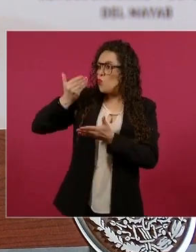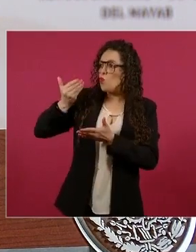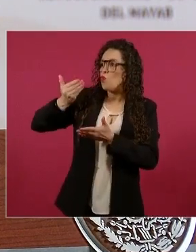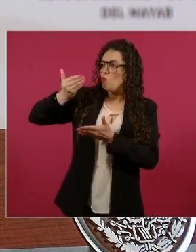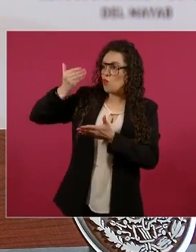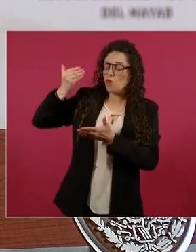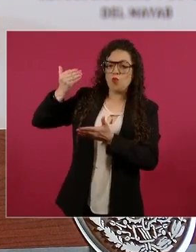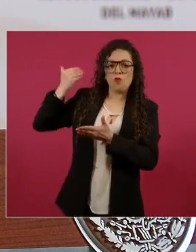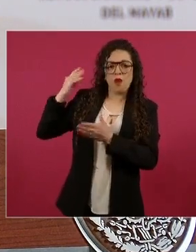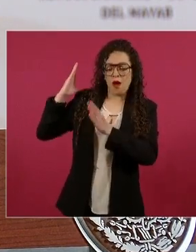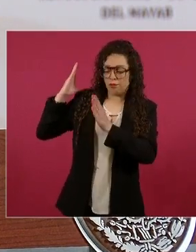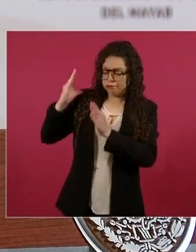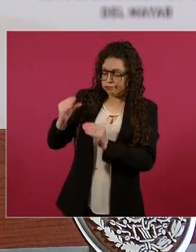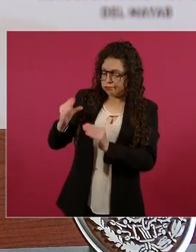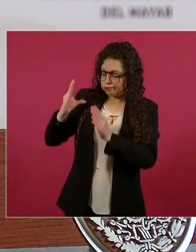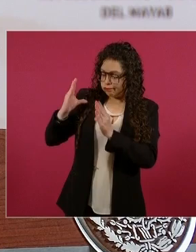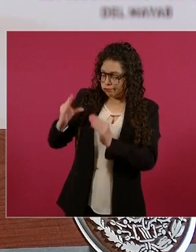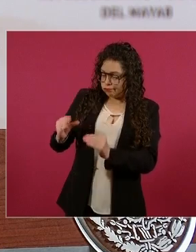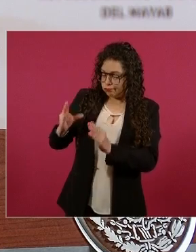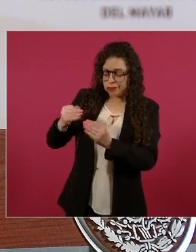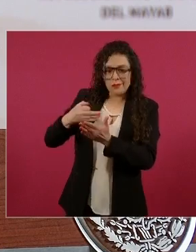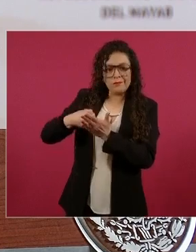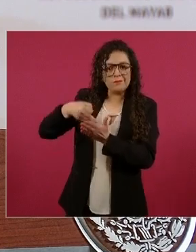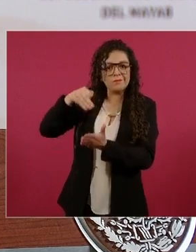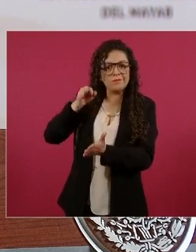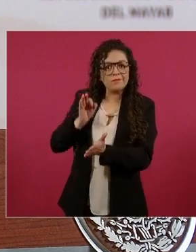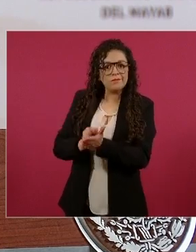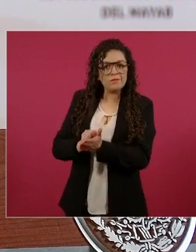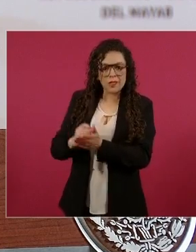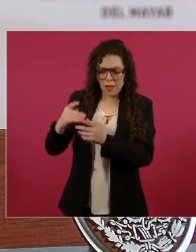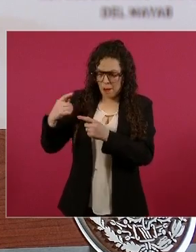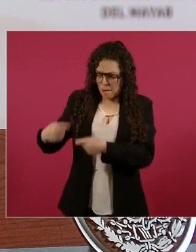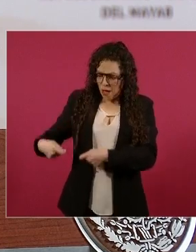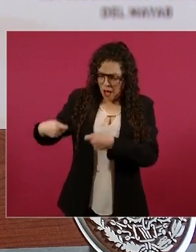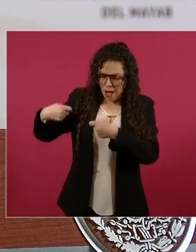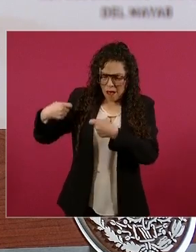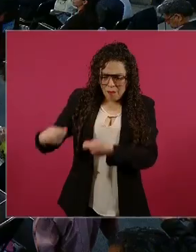los antiguos mexicanos.